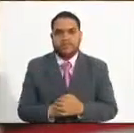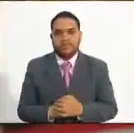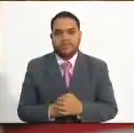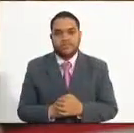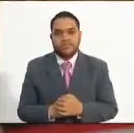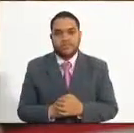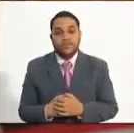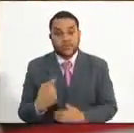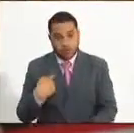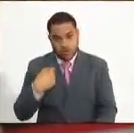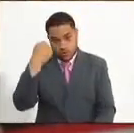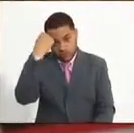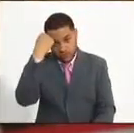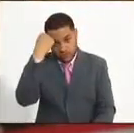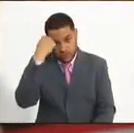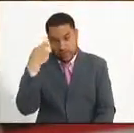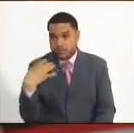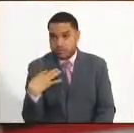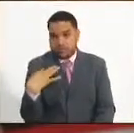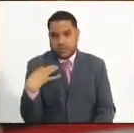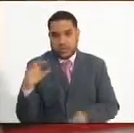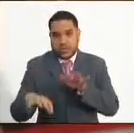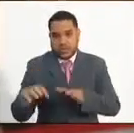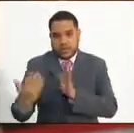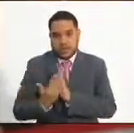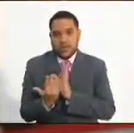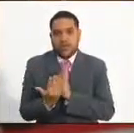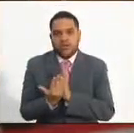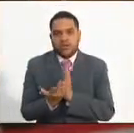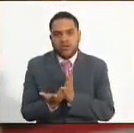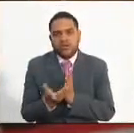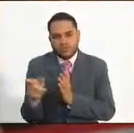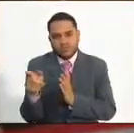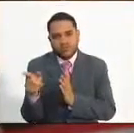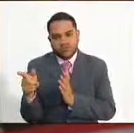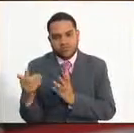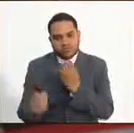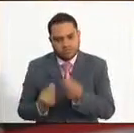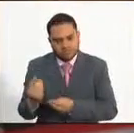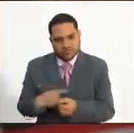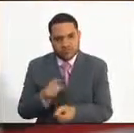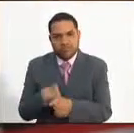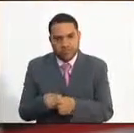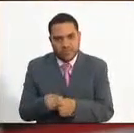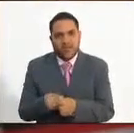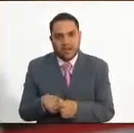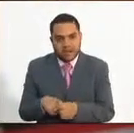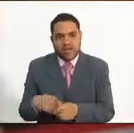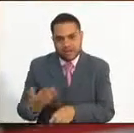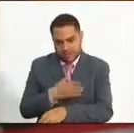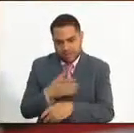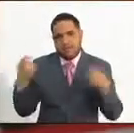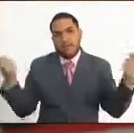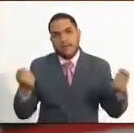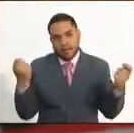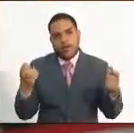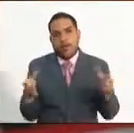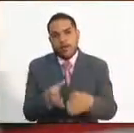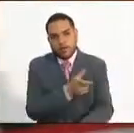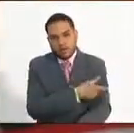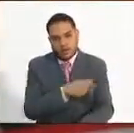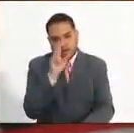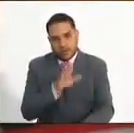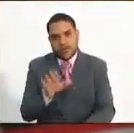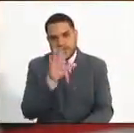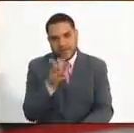Soy una de las docentes seleccionadas por la Secretaría de Educación, como consecuencia a la convocatoria adelantada por la Comisión Nacional del Servicio